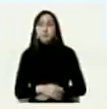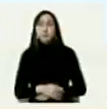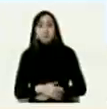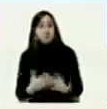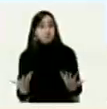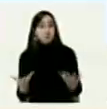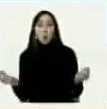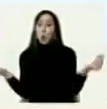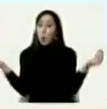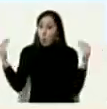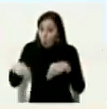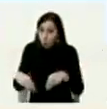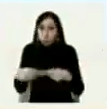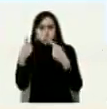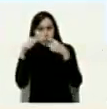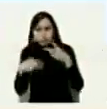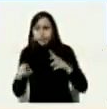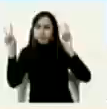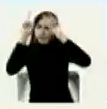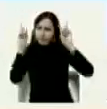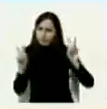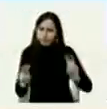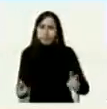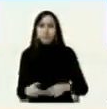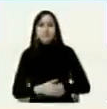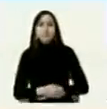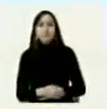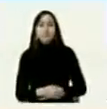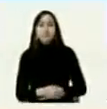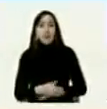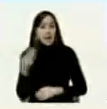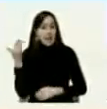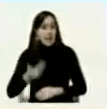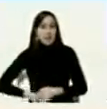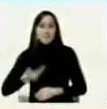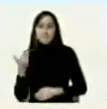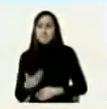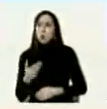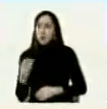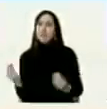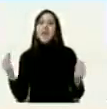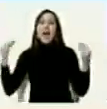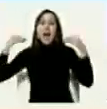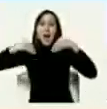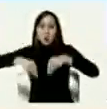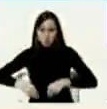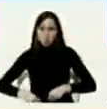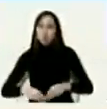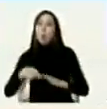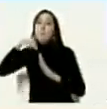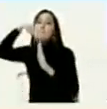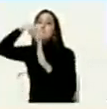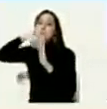negociación de detalle fue una negociación intensa